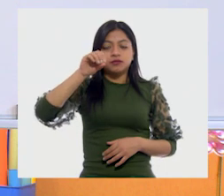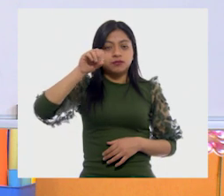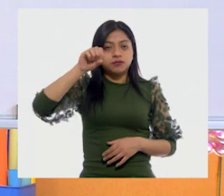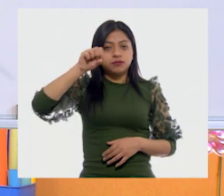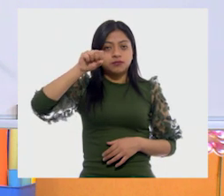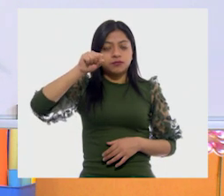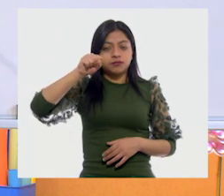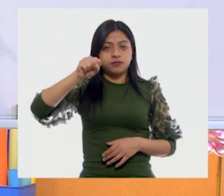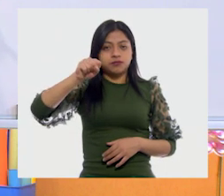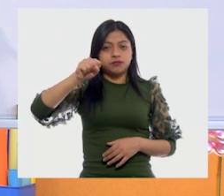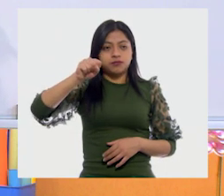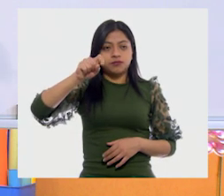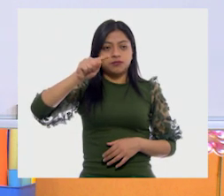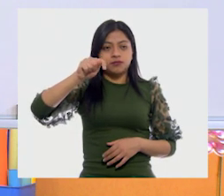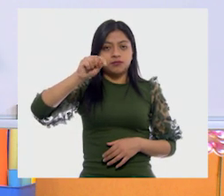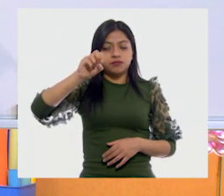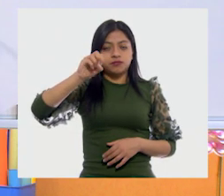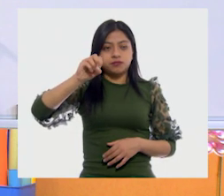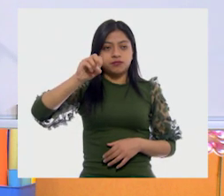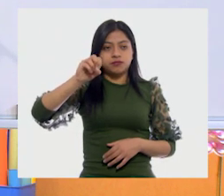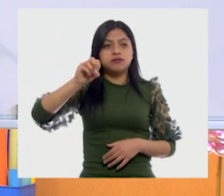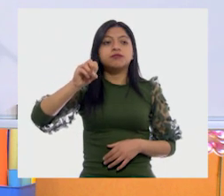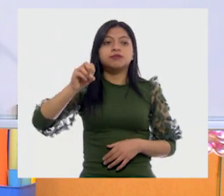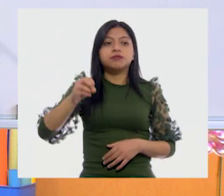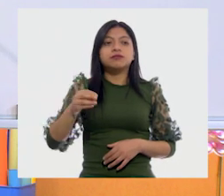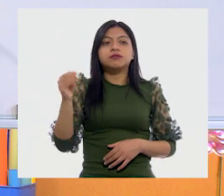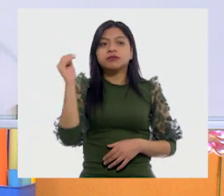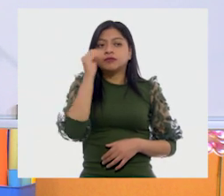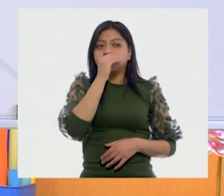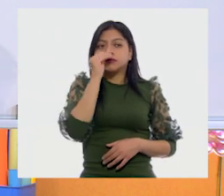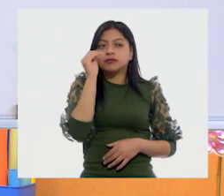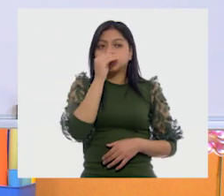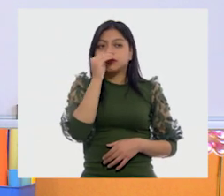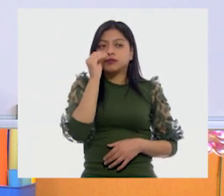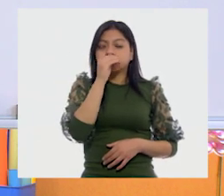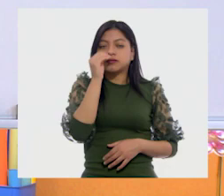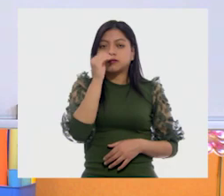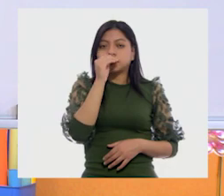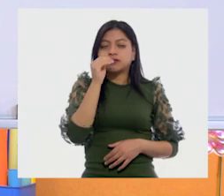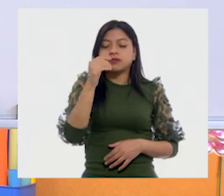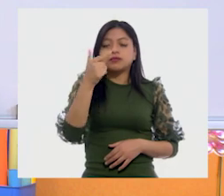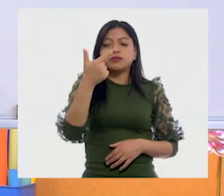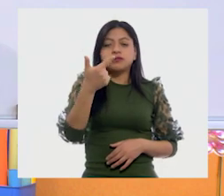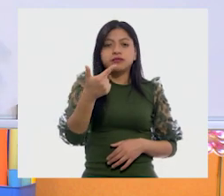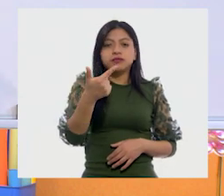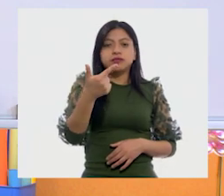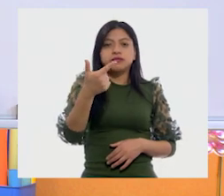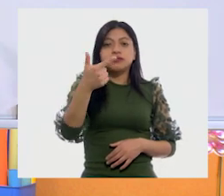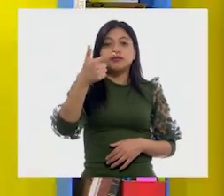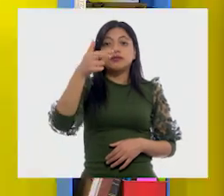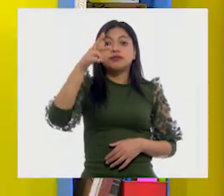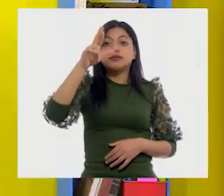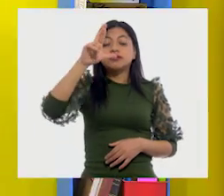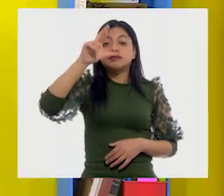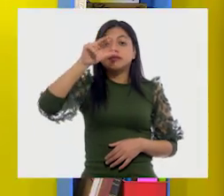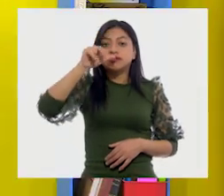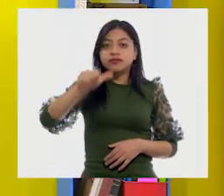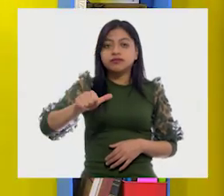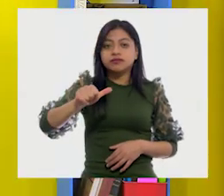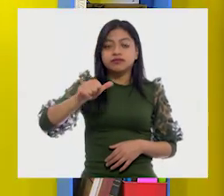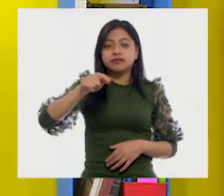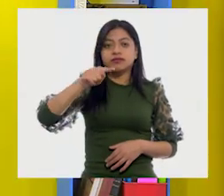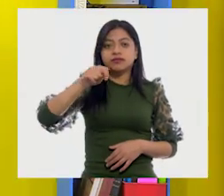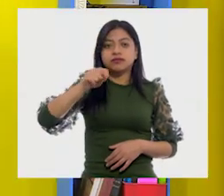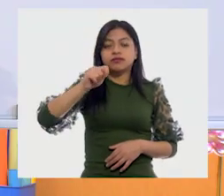To. Exacto. Y así ya ponemos gratuito. Para que suene gra, ¿qué necesita? Una R. Una R.